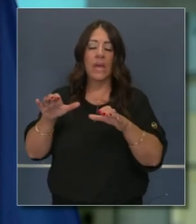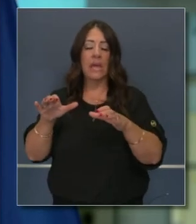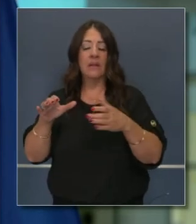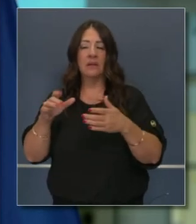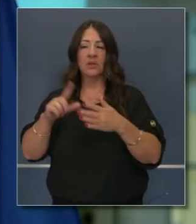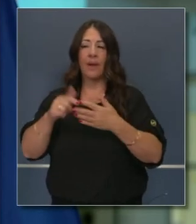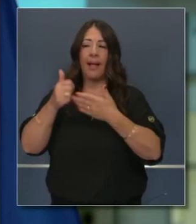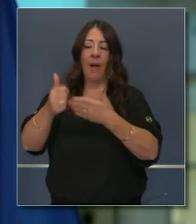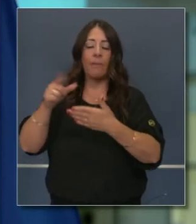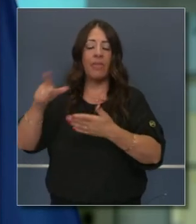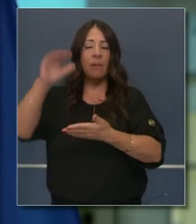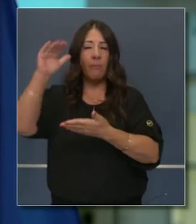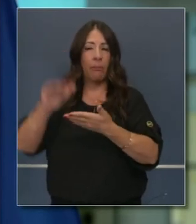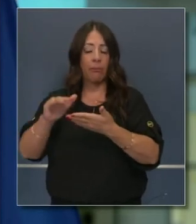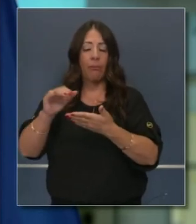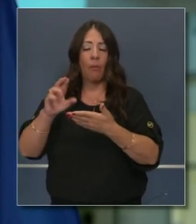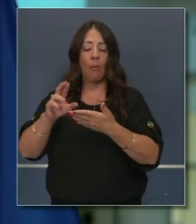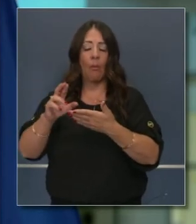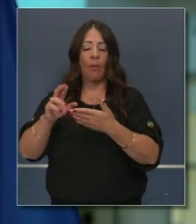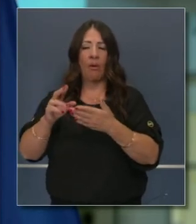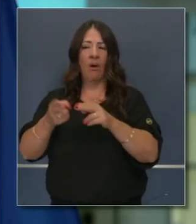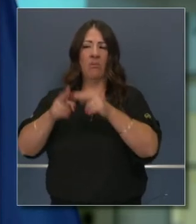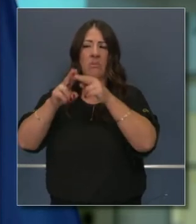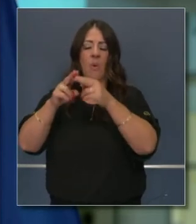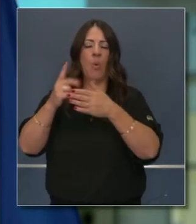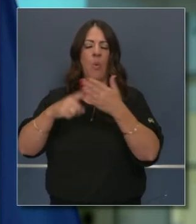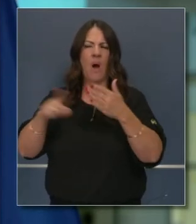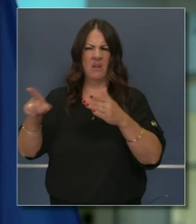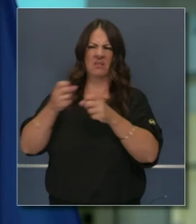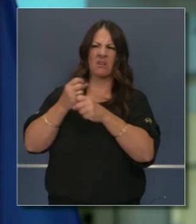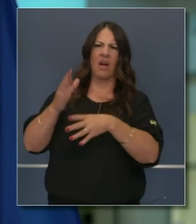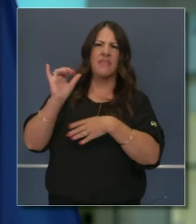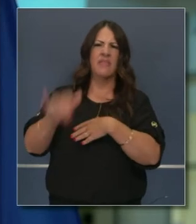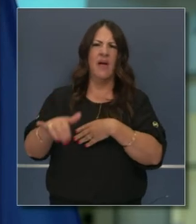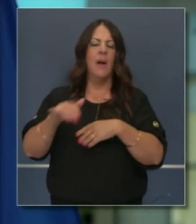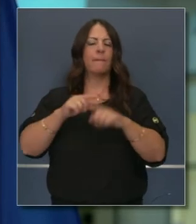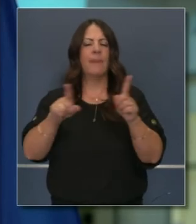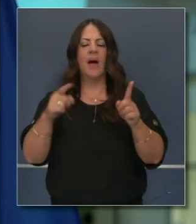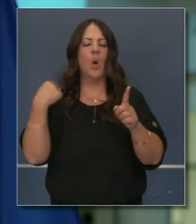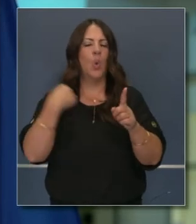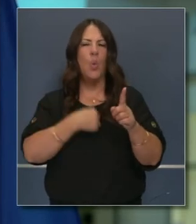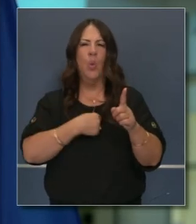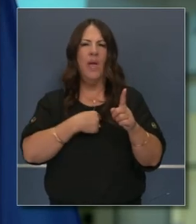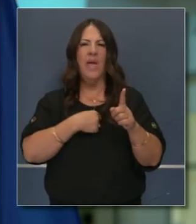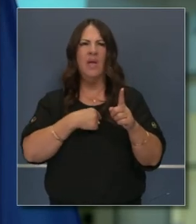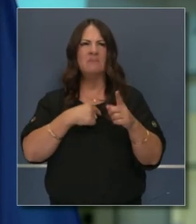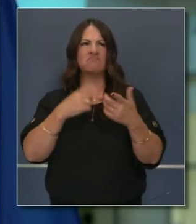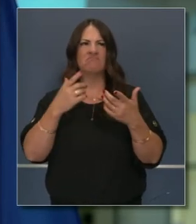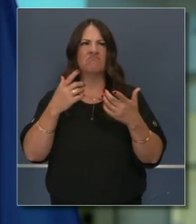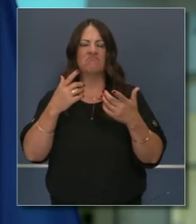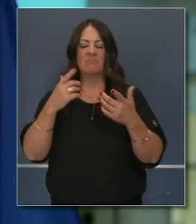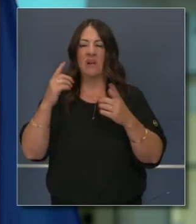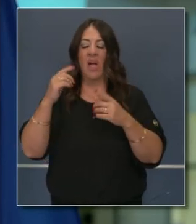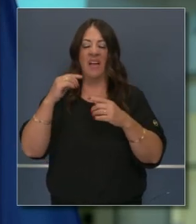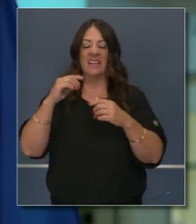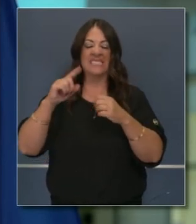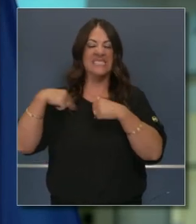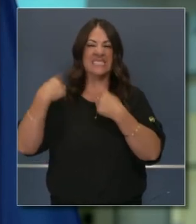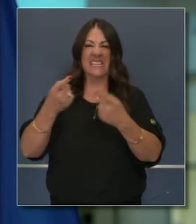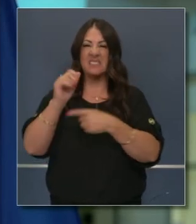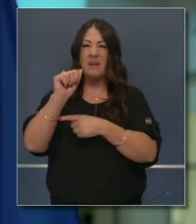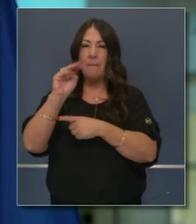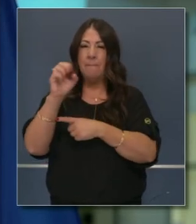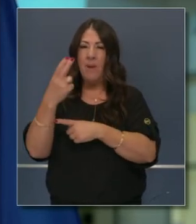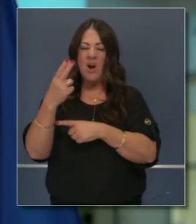Seguimos viendo números favorables en California. Incluso al ver este primer aumento, esta primera ola que subió